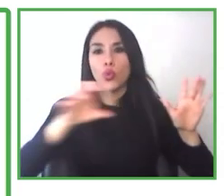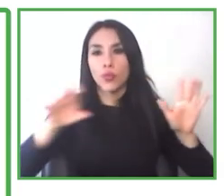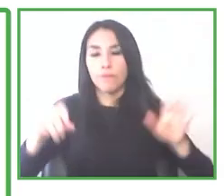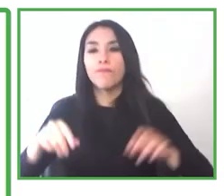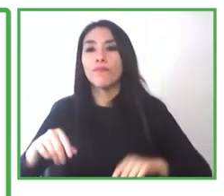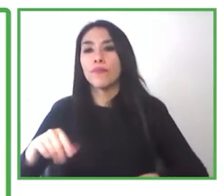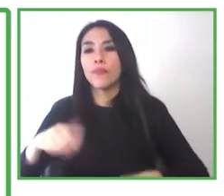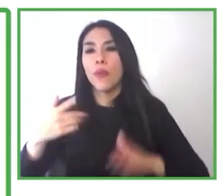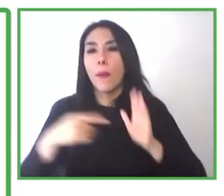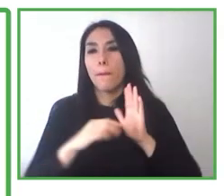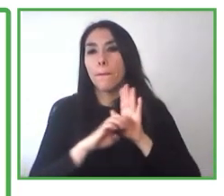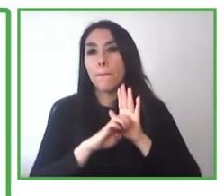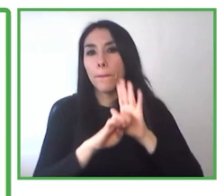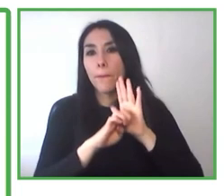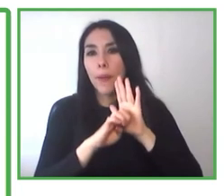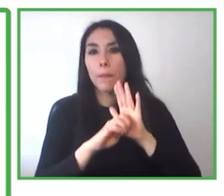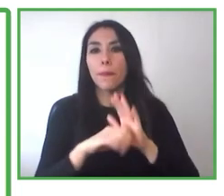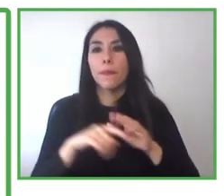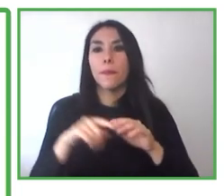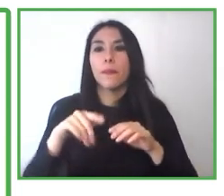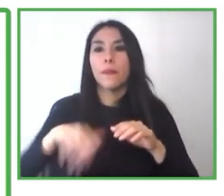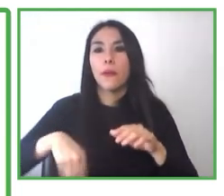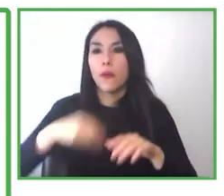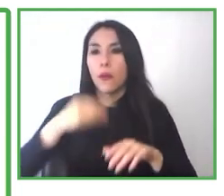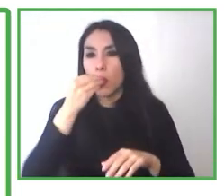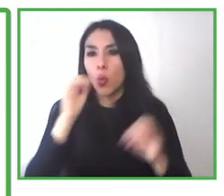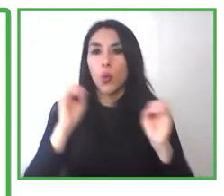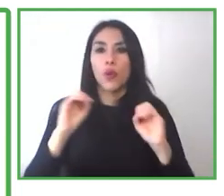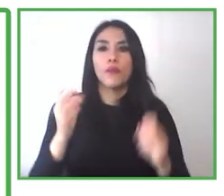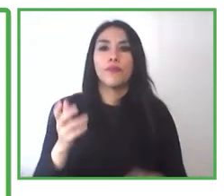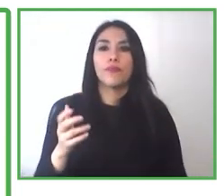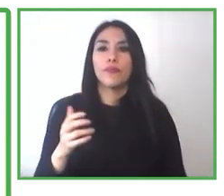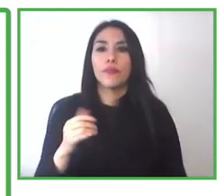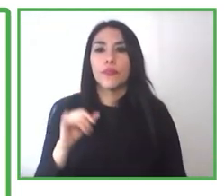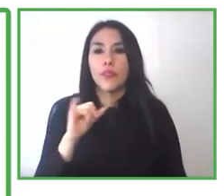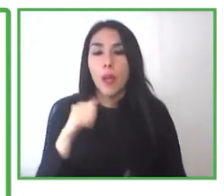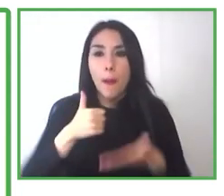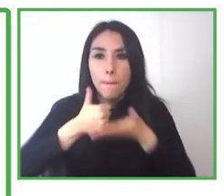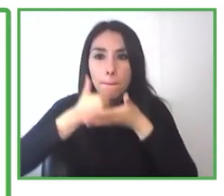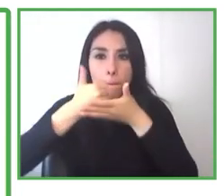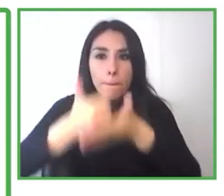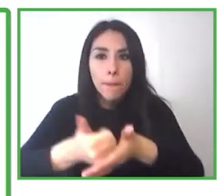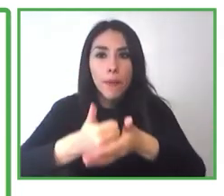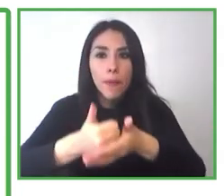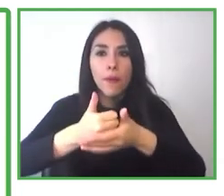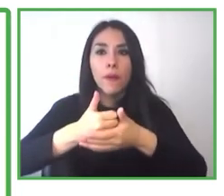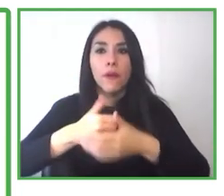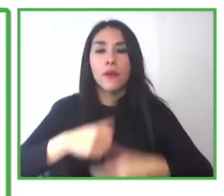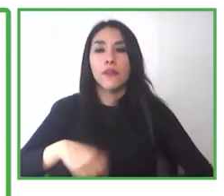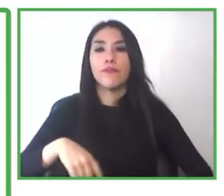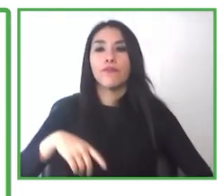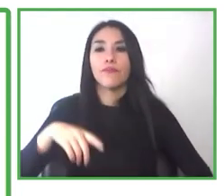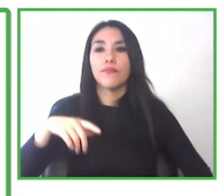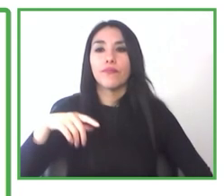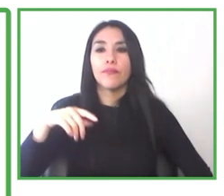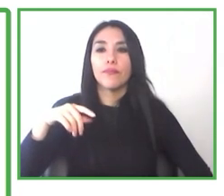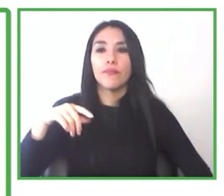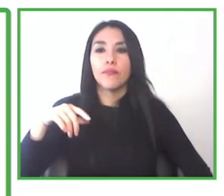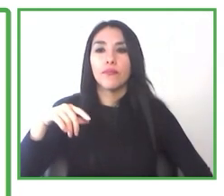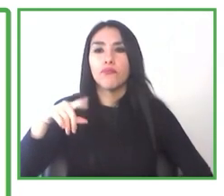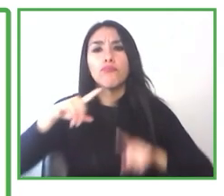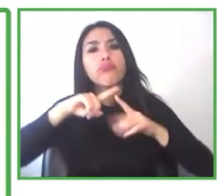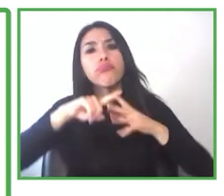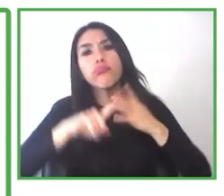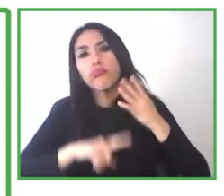vendedores, ayudantes de logística, como les decía. Porque nuevamente la invitación es a sumarse a Chile